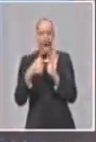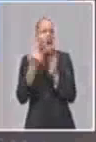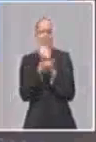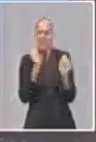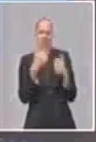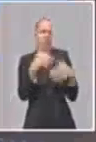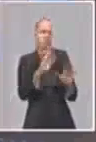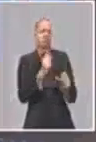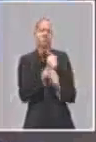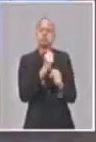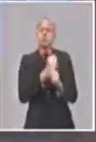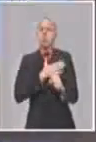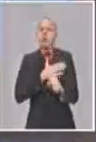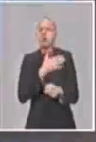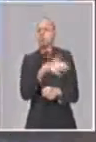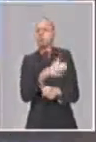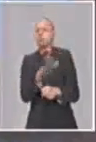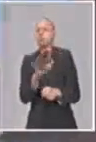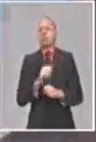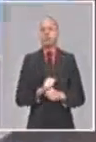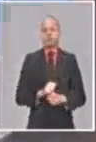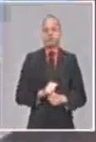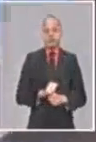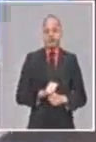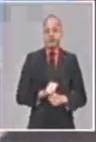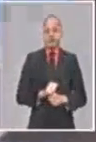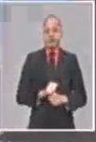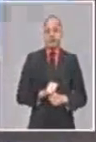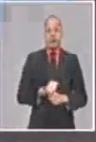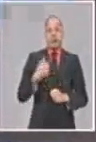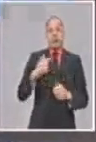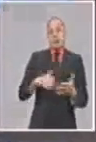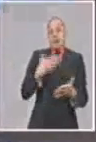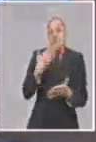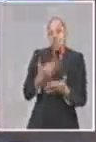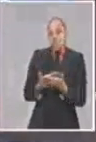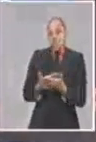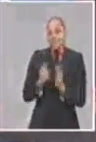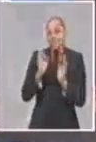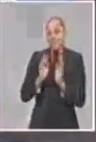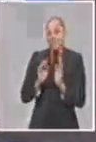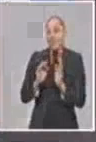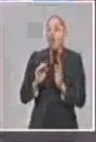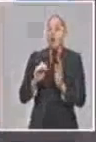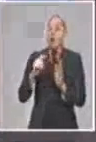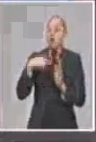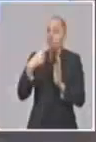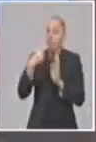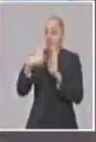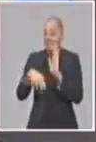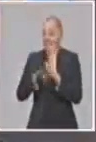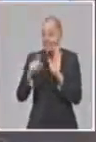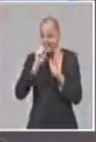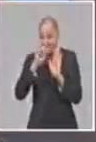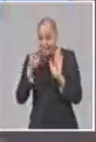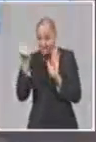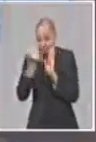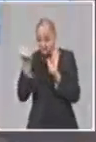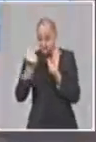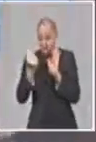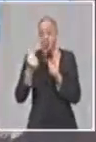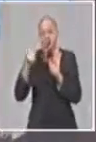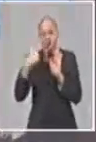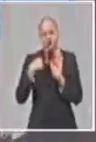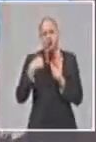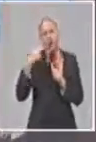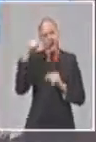Yo te propongo que una vez que avancemos en el diseño, bueno, lleva también su mesa redonda para explicar. Pero fíjate, no es solo el